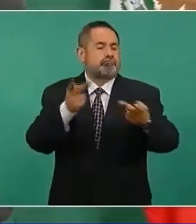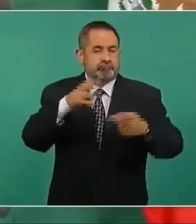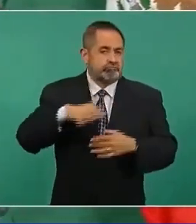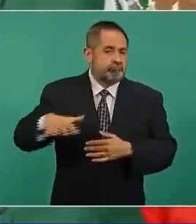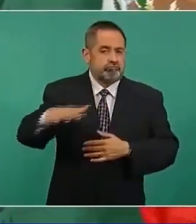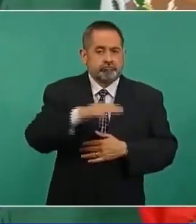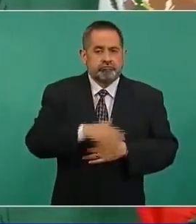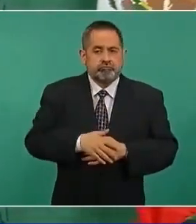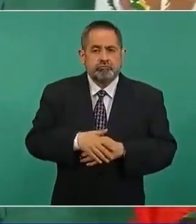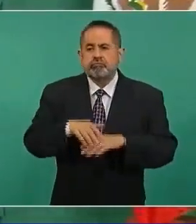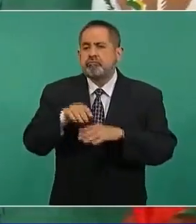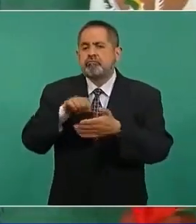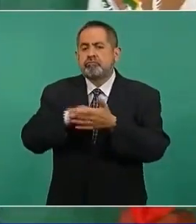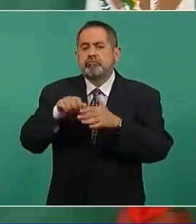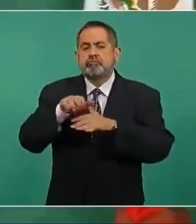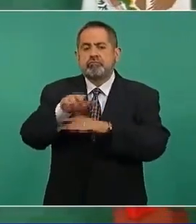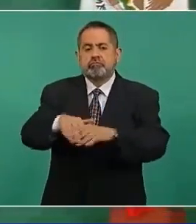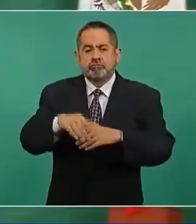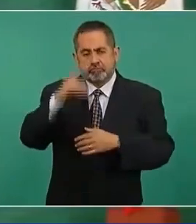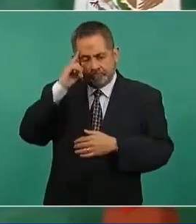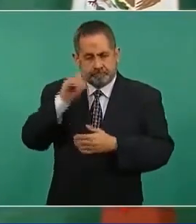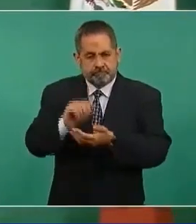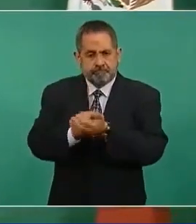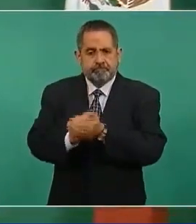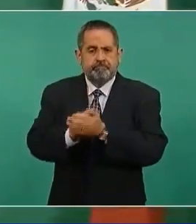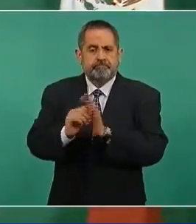el procedimiento de insaculación,